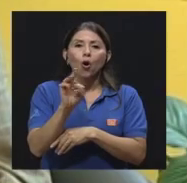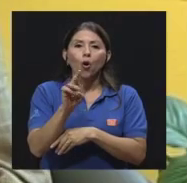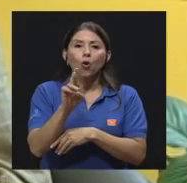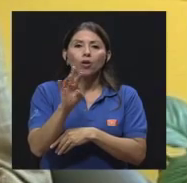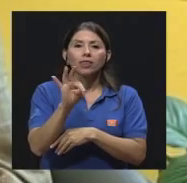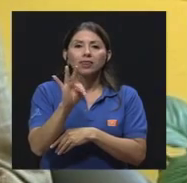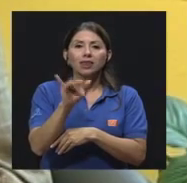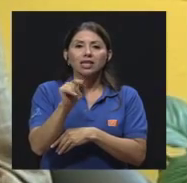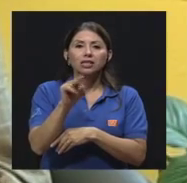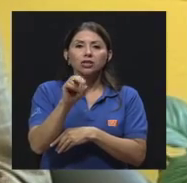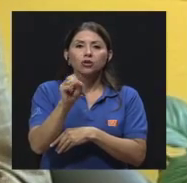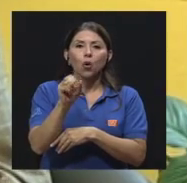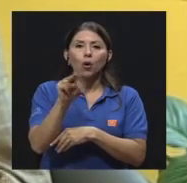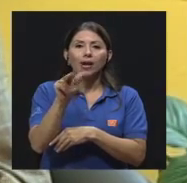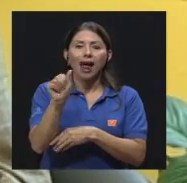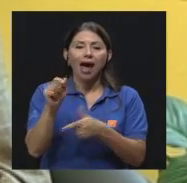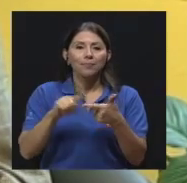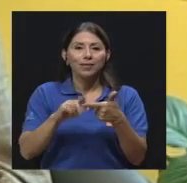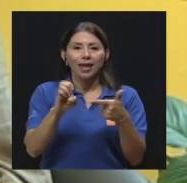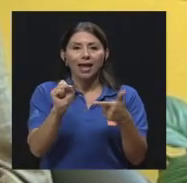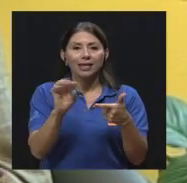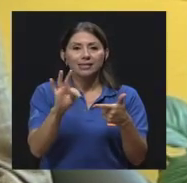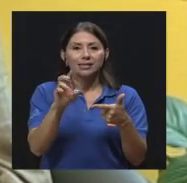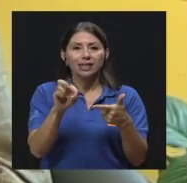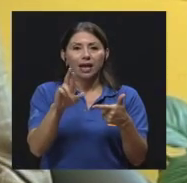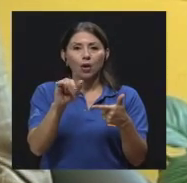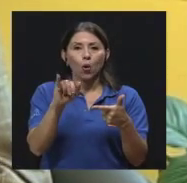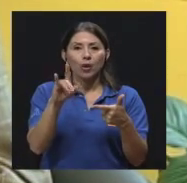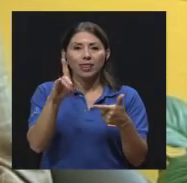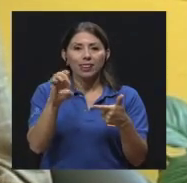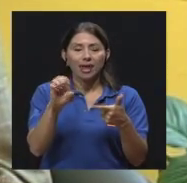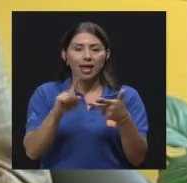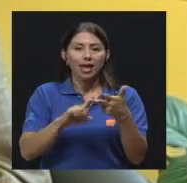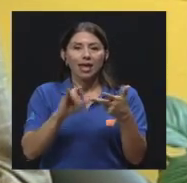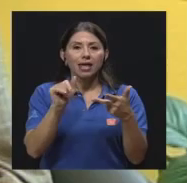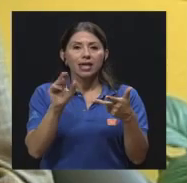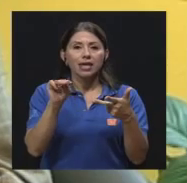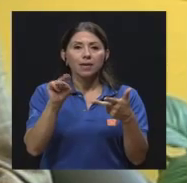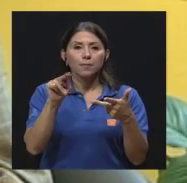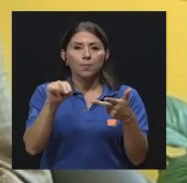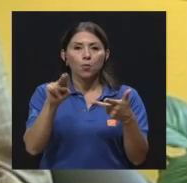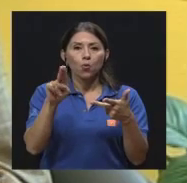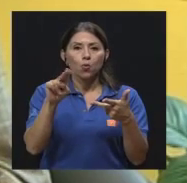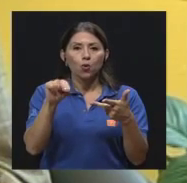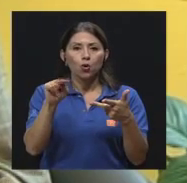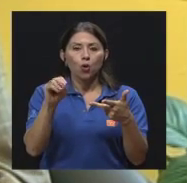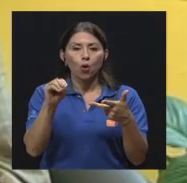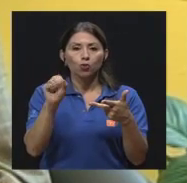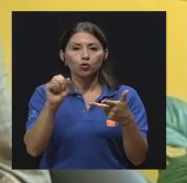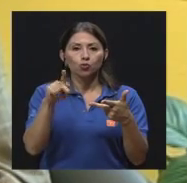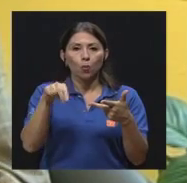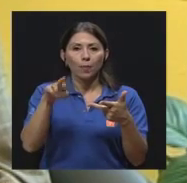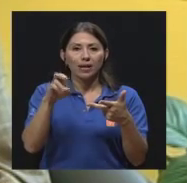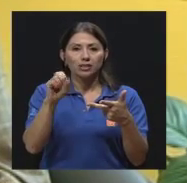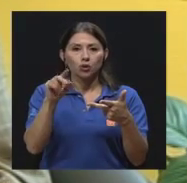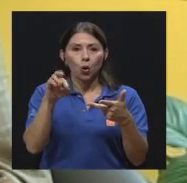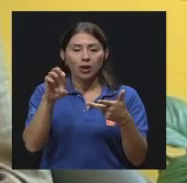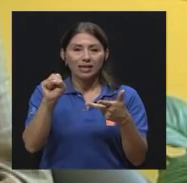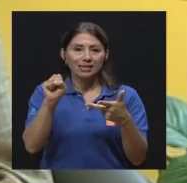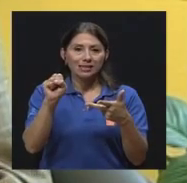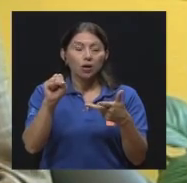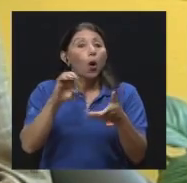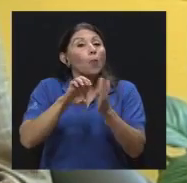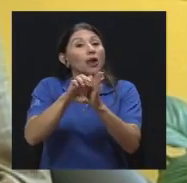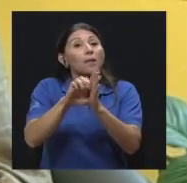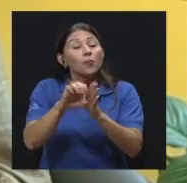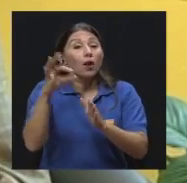¿verdad?, o inmunosupresores, o algo que nos altere la flora de la piel, ¿verdad? Por ejemplo, las